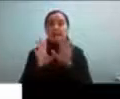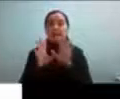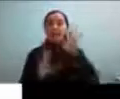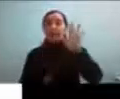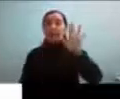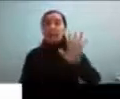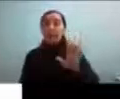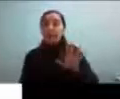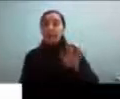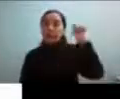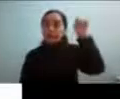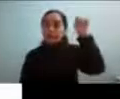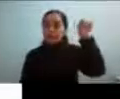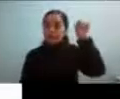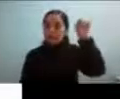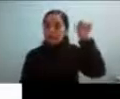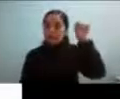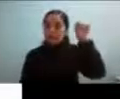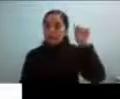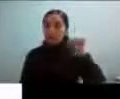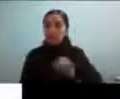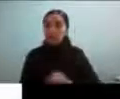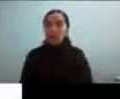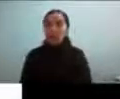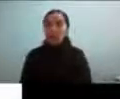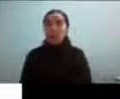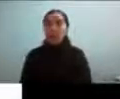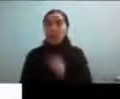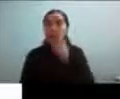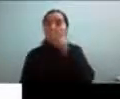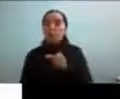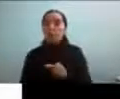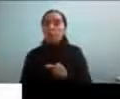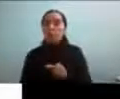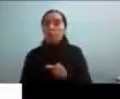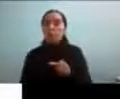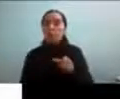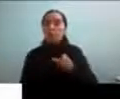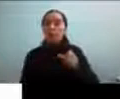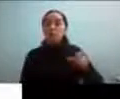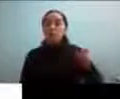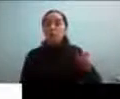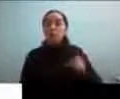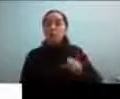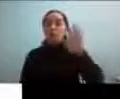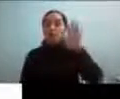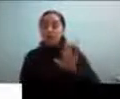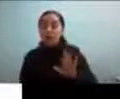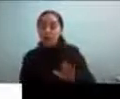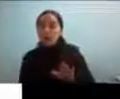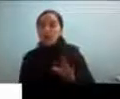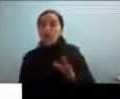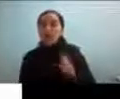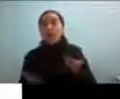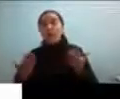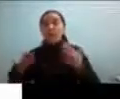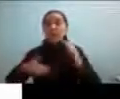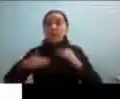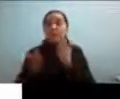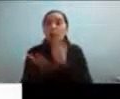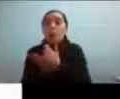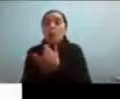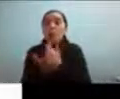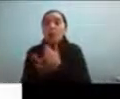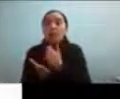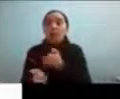finalmente son rasgos producto de comportamientos que se son comunes en el